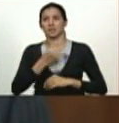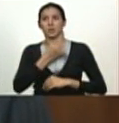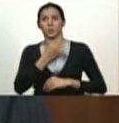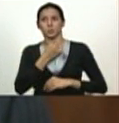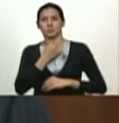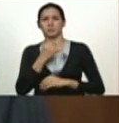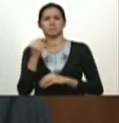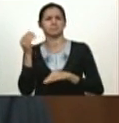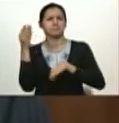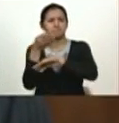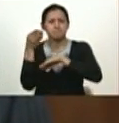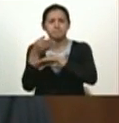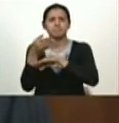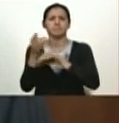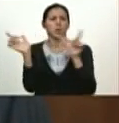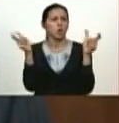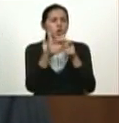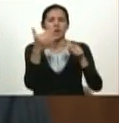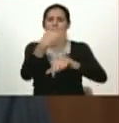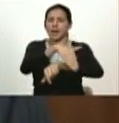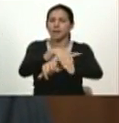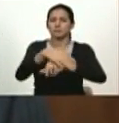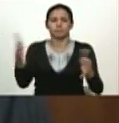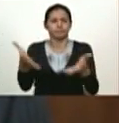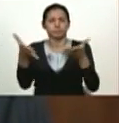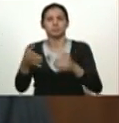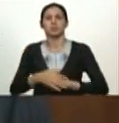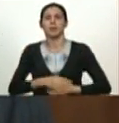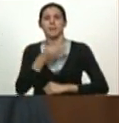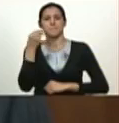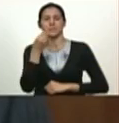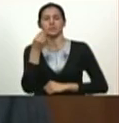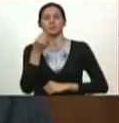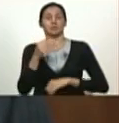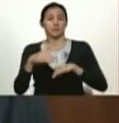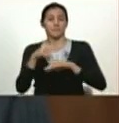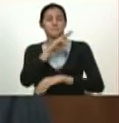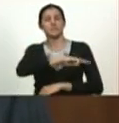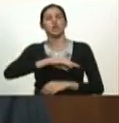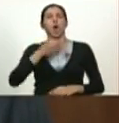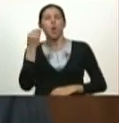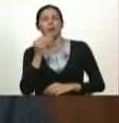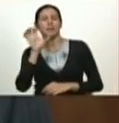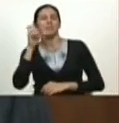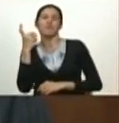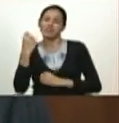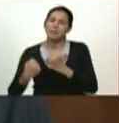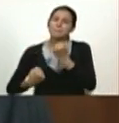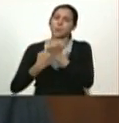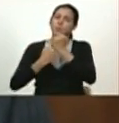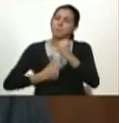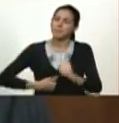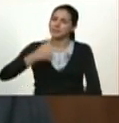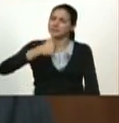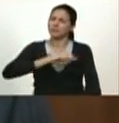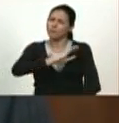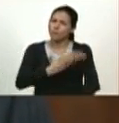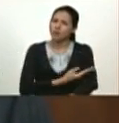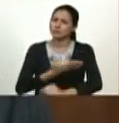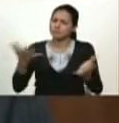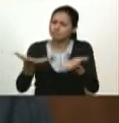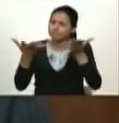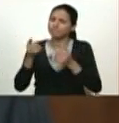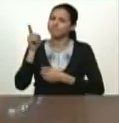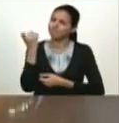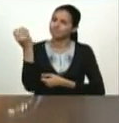las asambleas en las calles hay que darle mucha fuerza a la misión jóvenes de la patria jóvenes del barrio mucha fuerza camarada